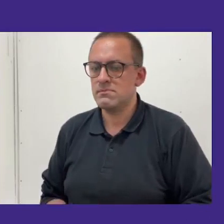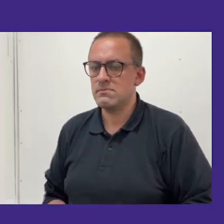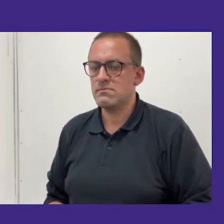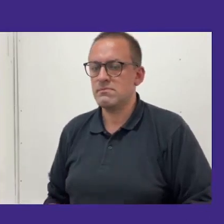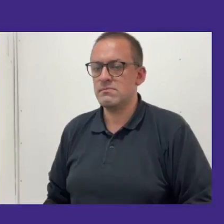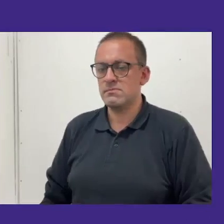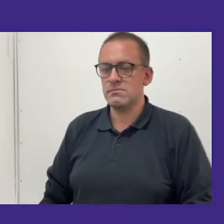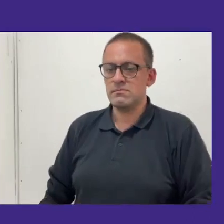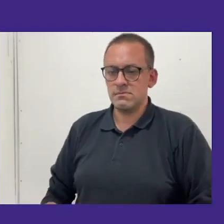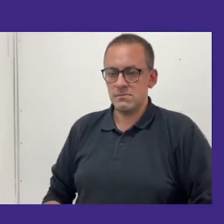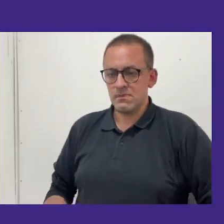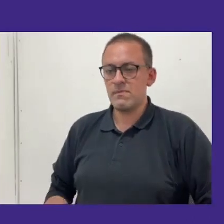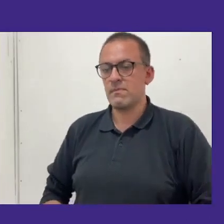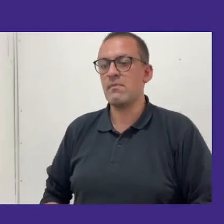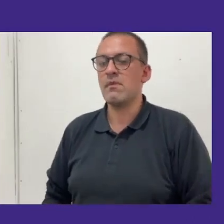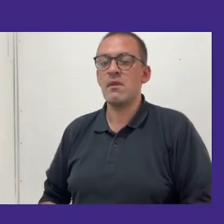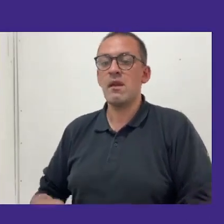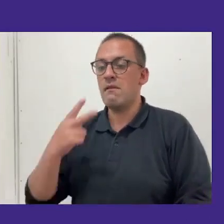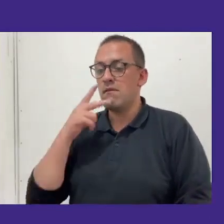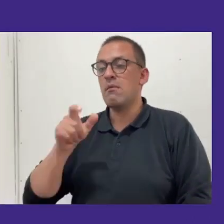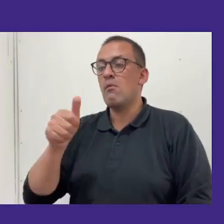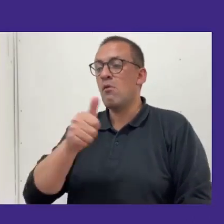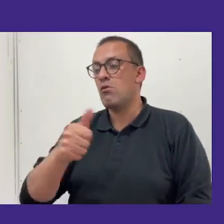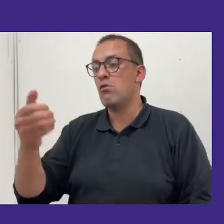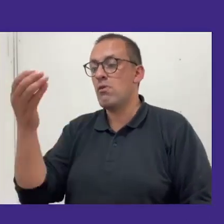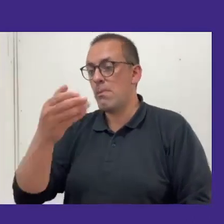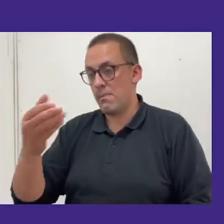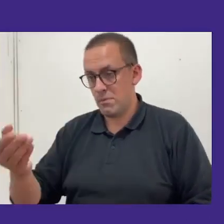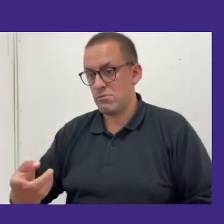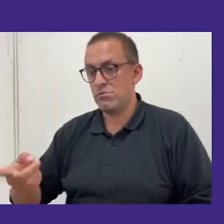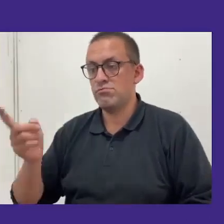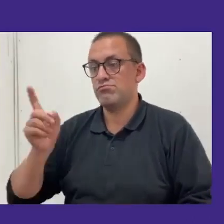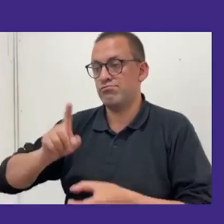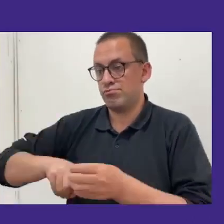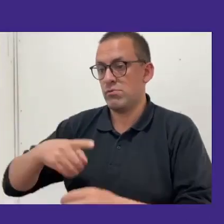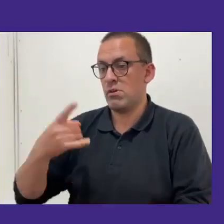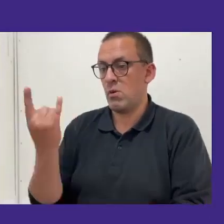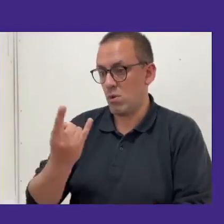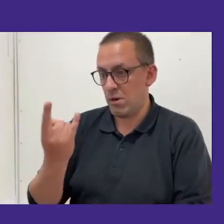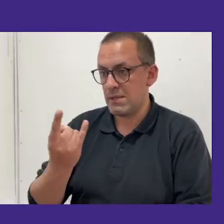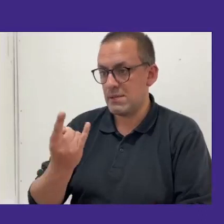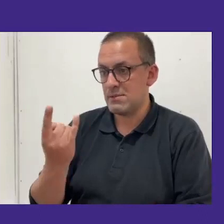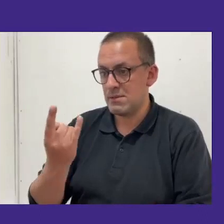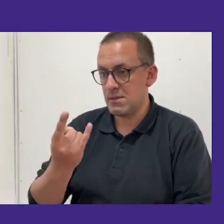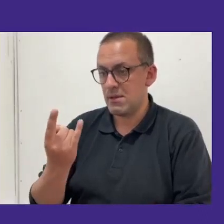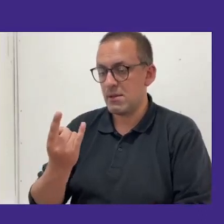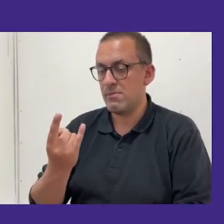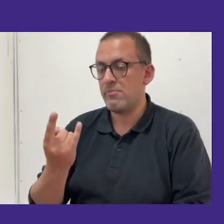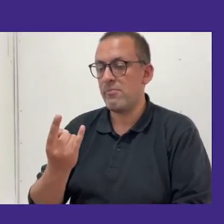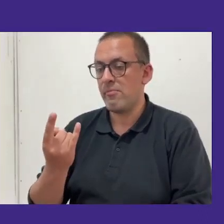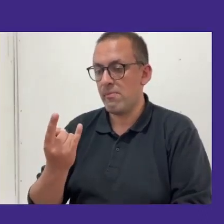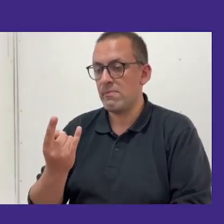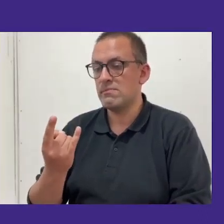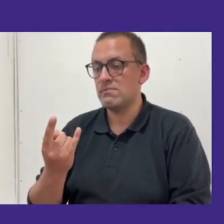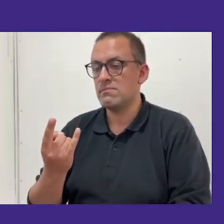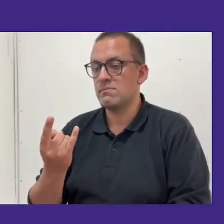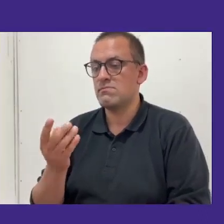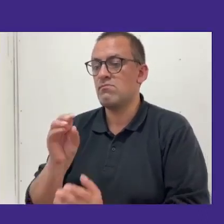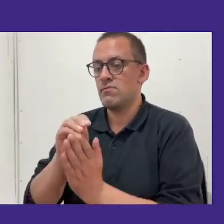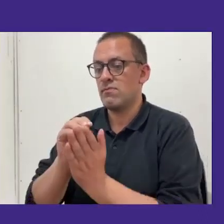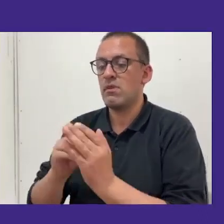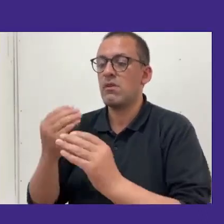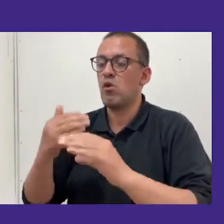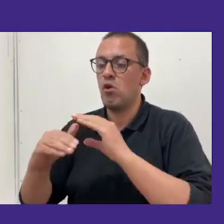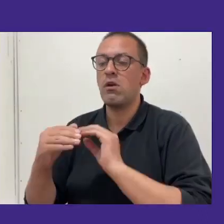Bueno, verificamos que todos los encuestados fueran pertenecientes a la universidad, mediante la completación de su correo